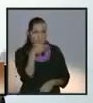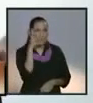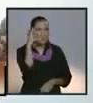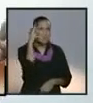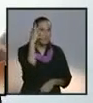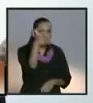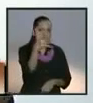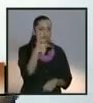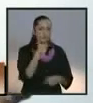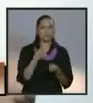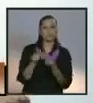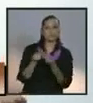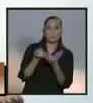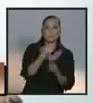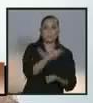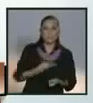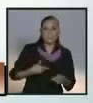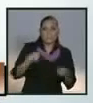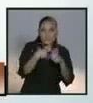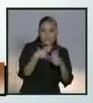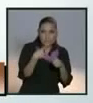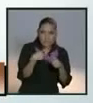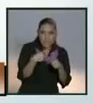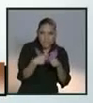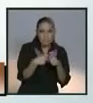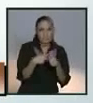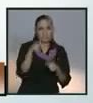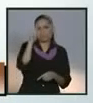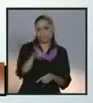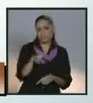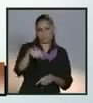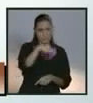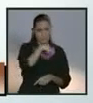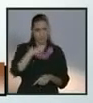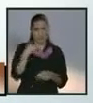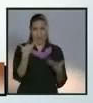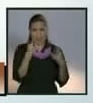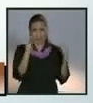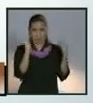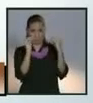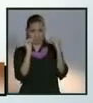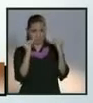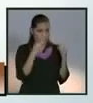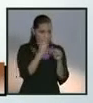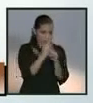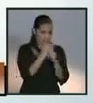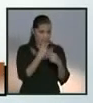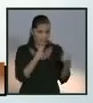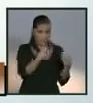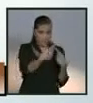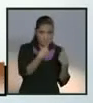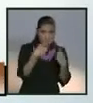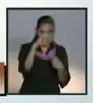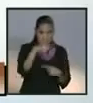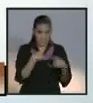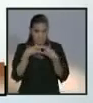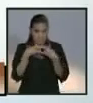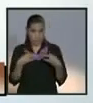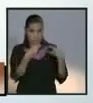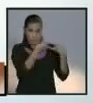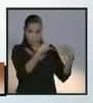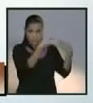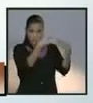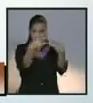frente a ti en este debate, no somos ni representamos lo mismo. No tenemos la misma historia y tampoco